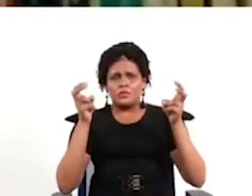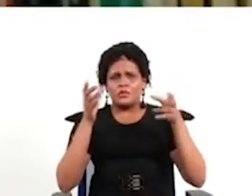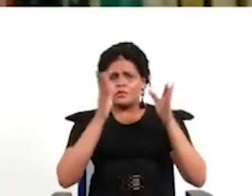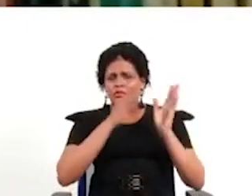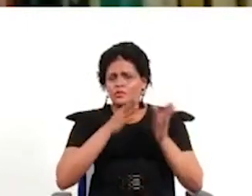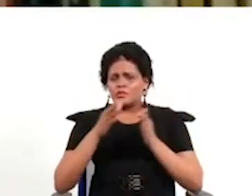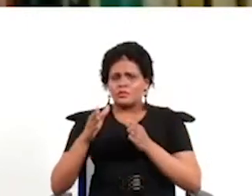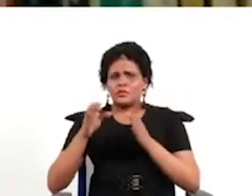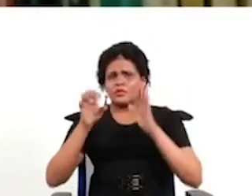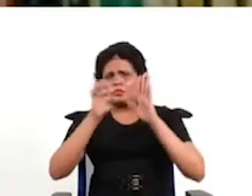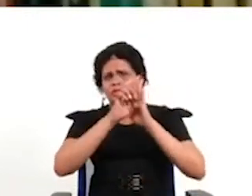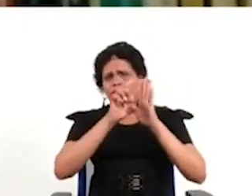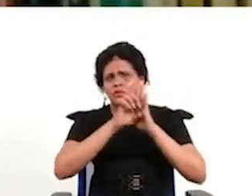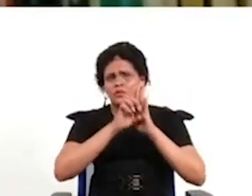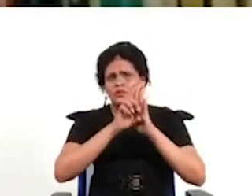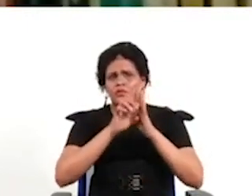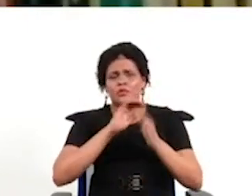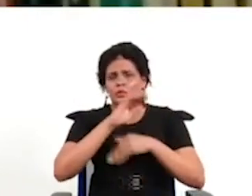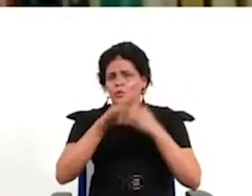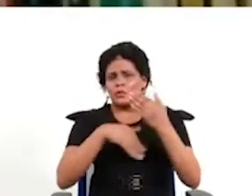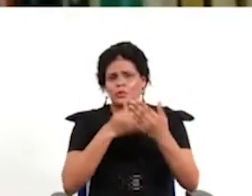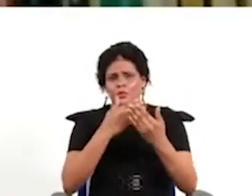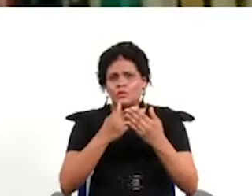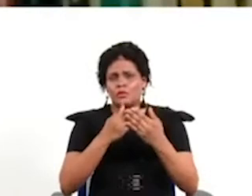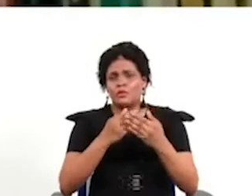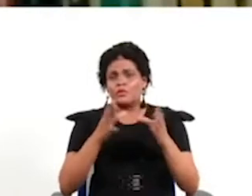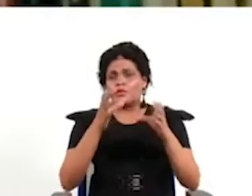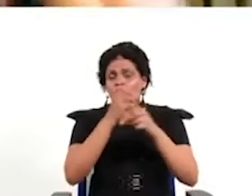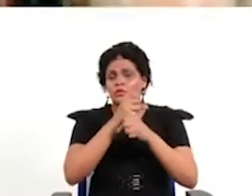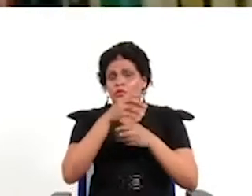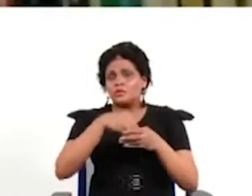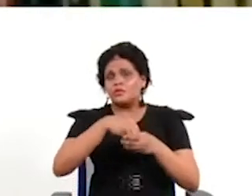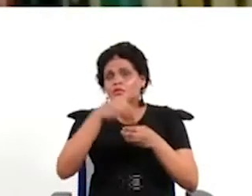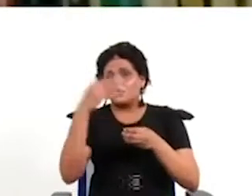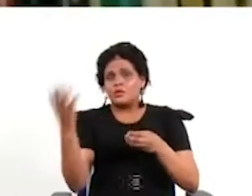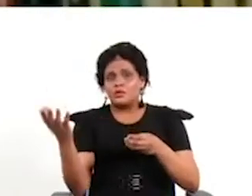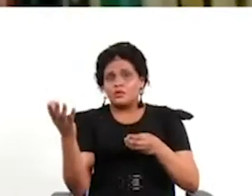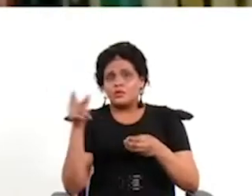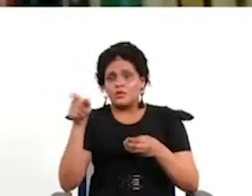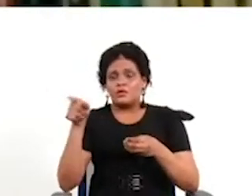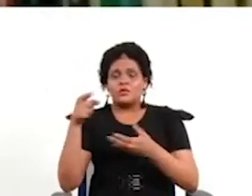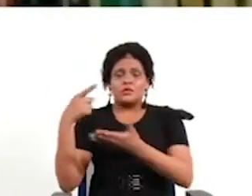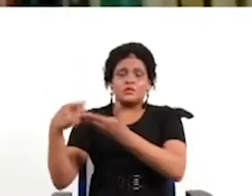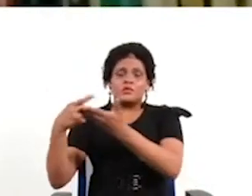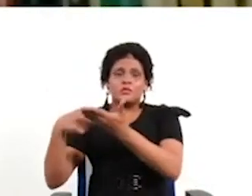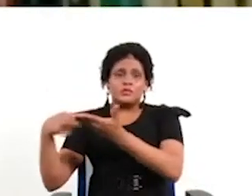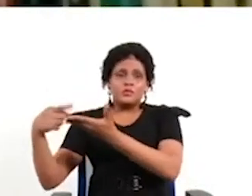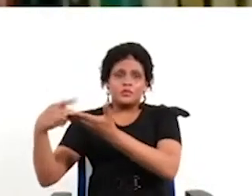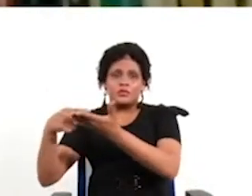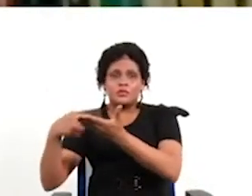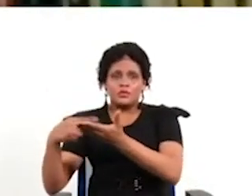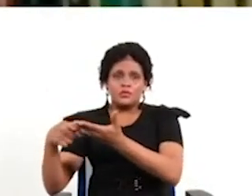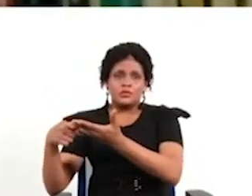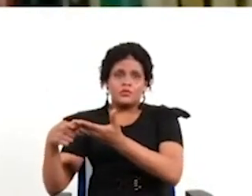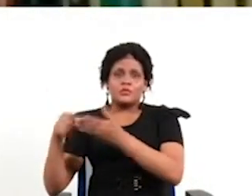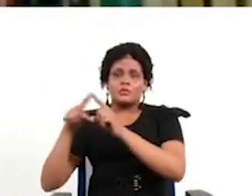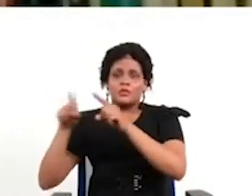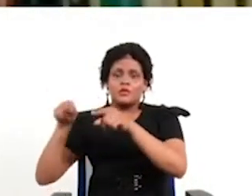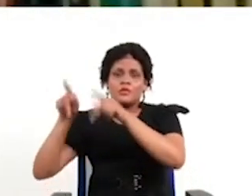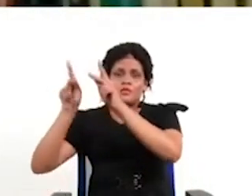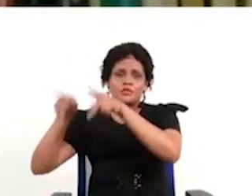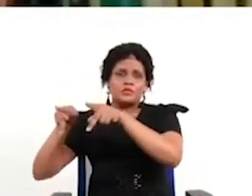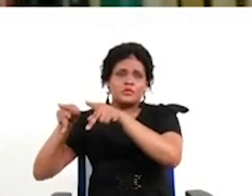ejemplos a mano lo que hay que hacer es salir del debate entre una democracia elitista y temerosa de la ciudadanía